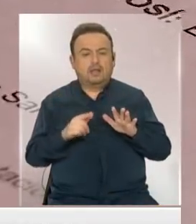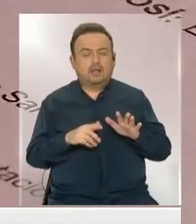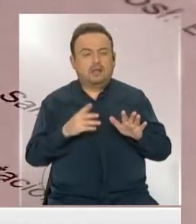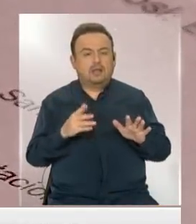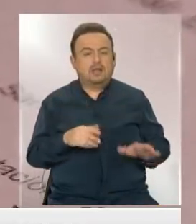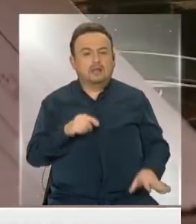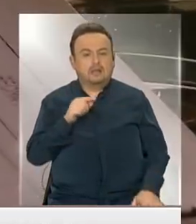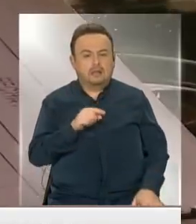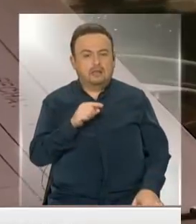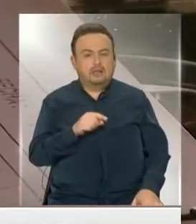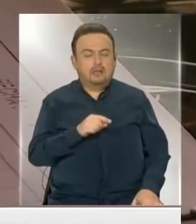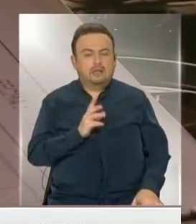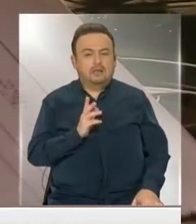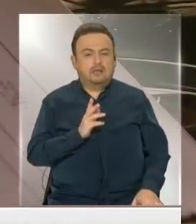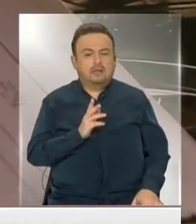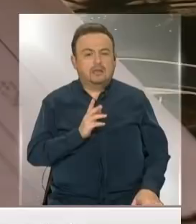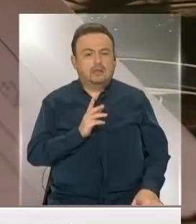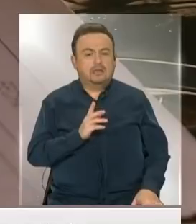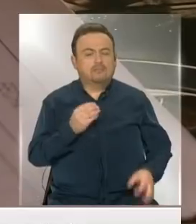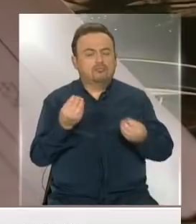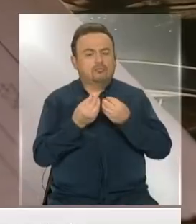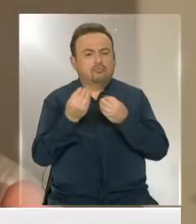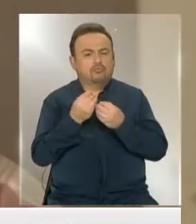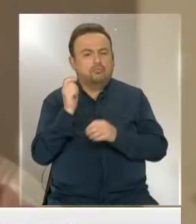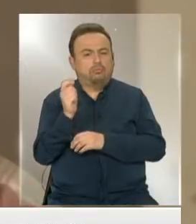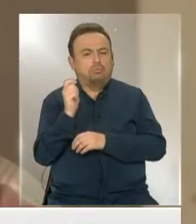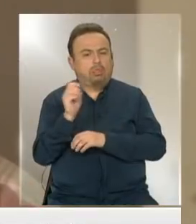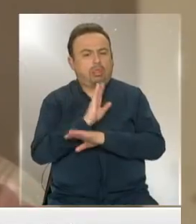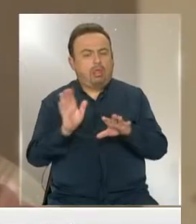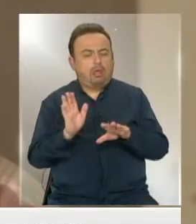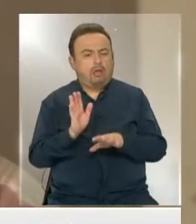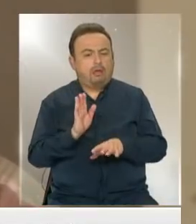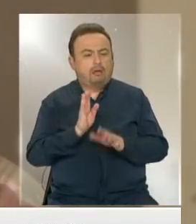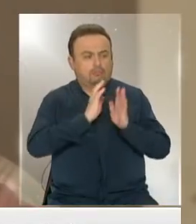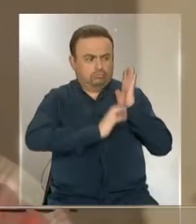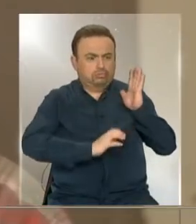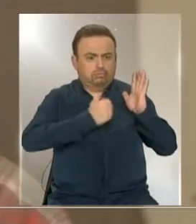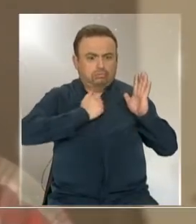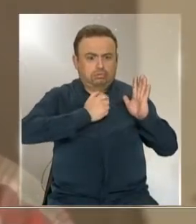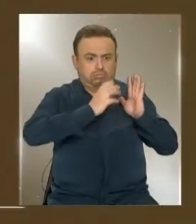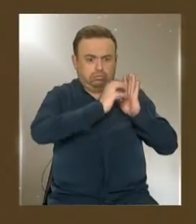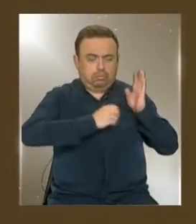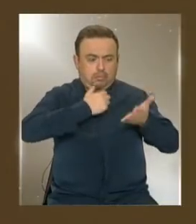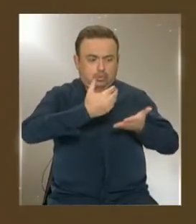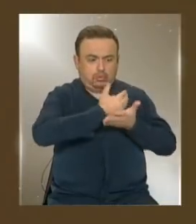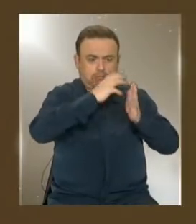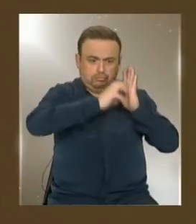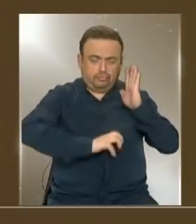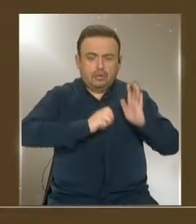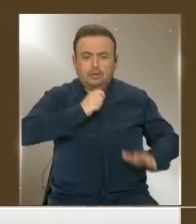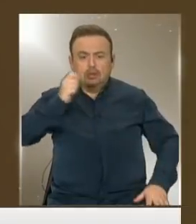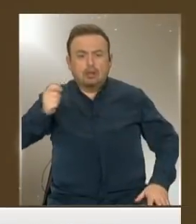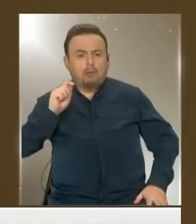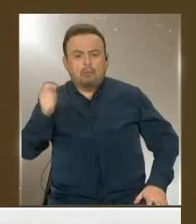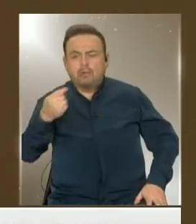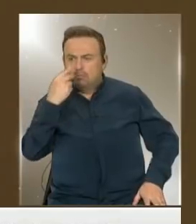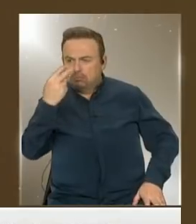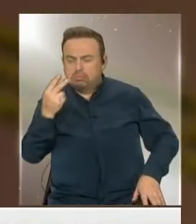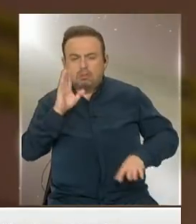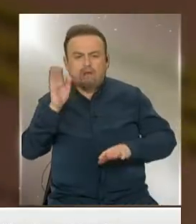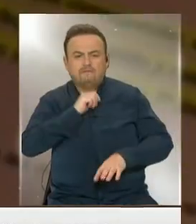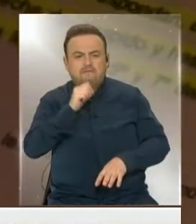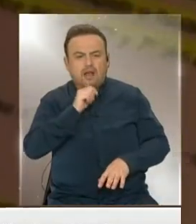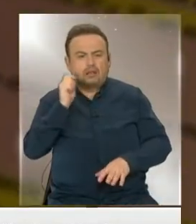2009 hay altas lagunas con respecto a las cotizaciones. Esto ha sido